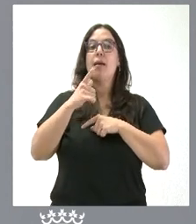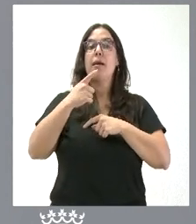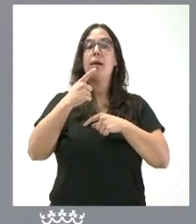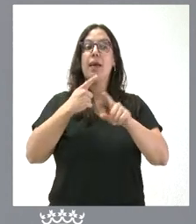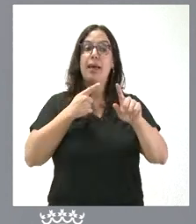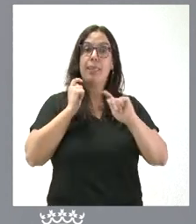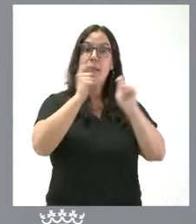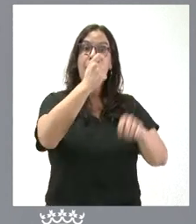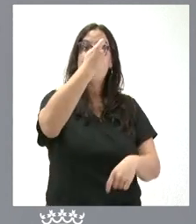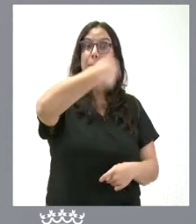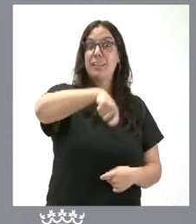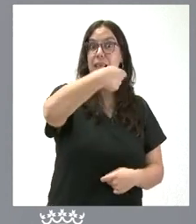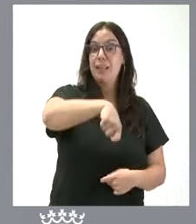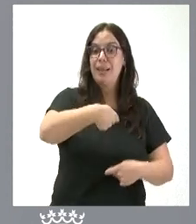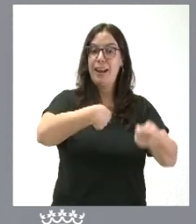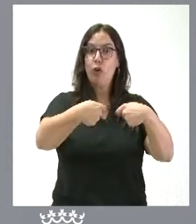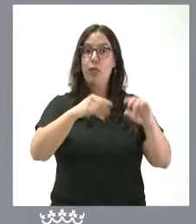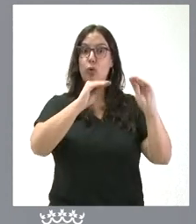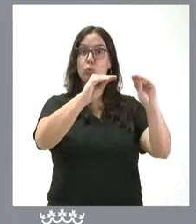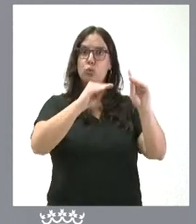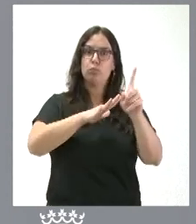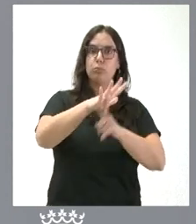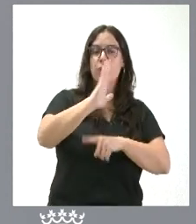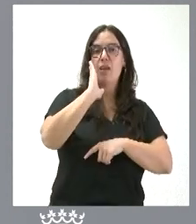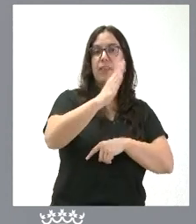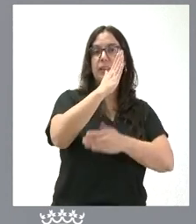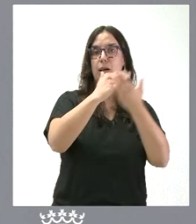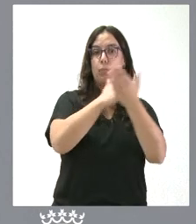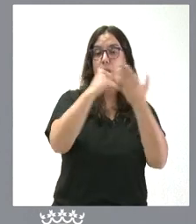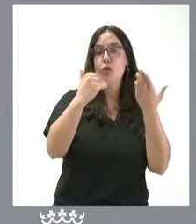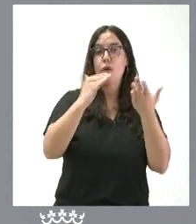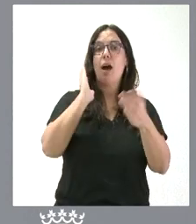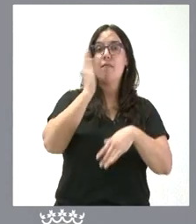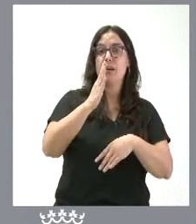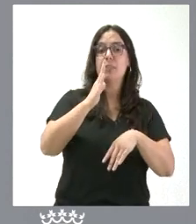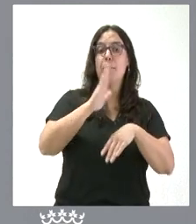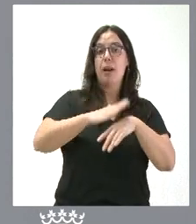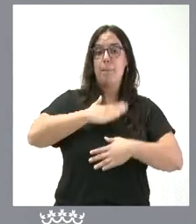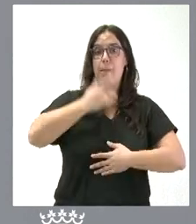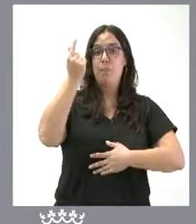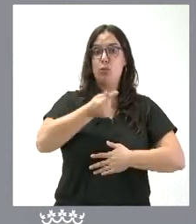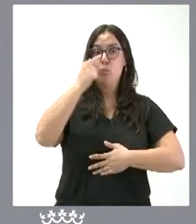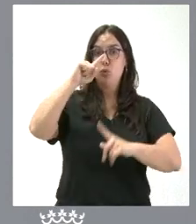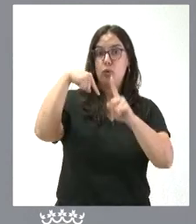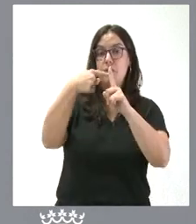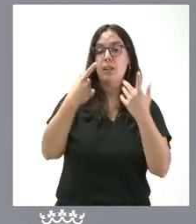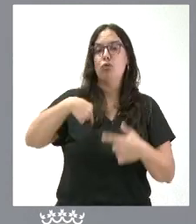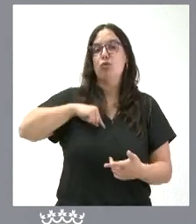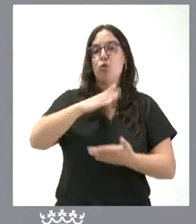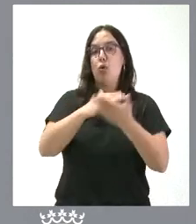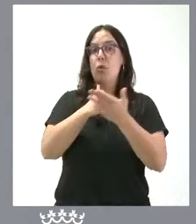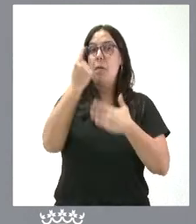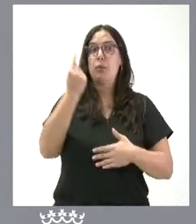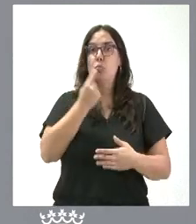financiación de las comunidades autónomas y afecten, por tanto, a los presupuestos del próximo ejercicio, y que la nuestra es una comunidad que, teniendo buen